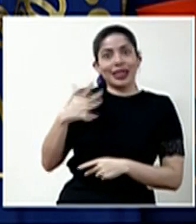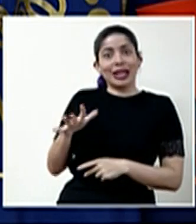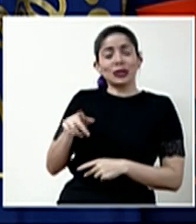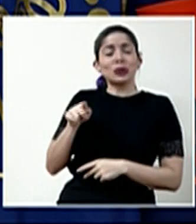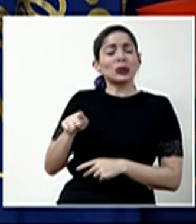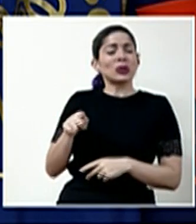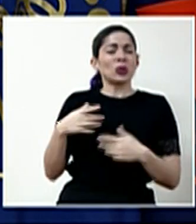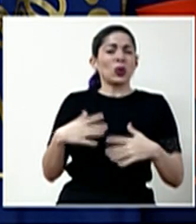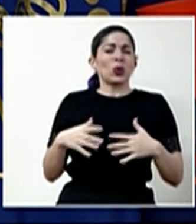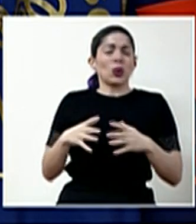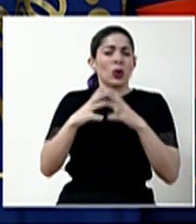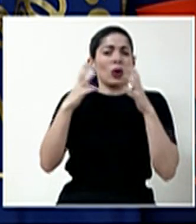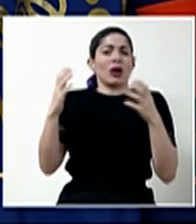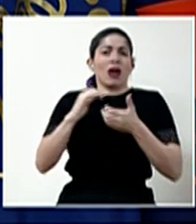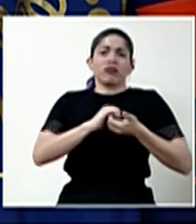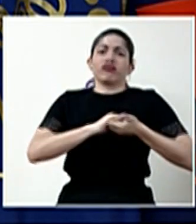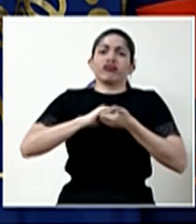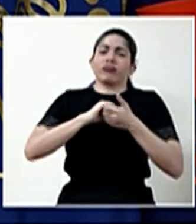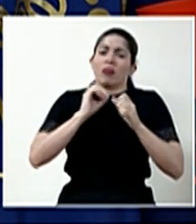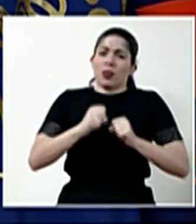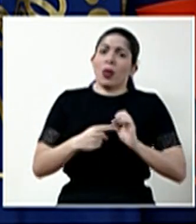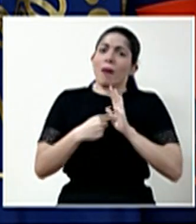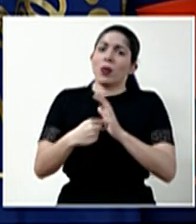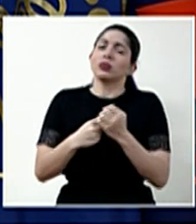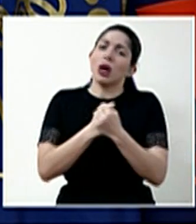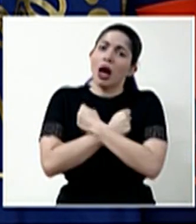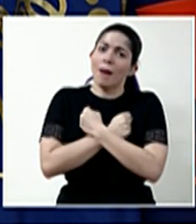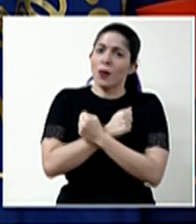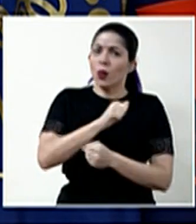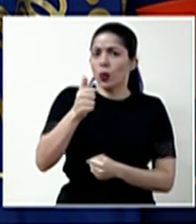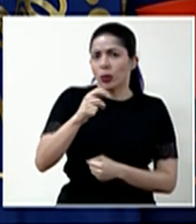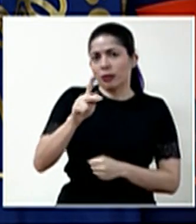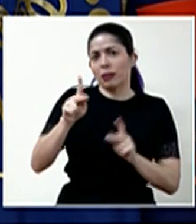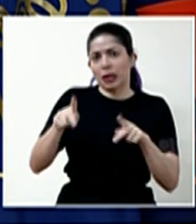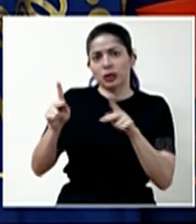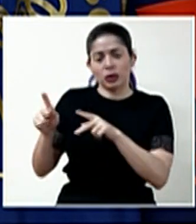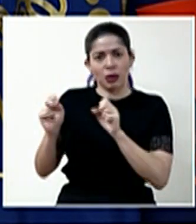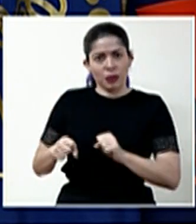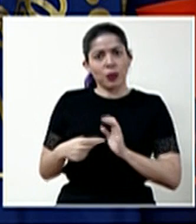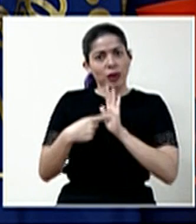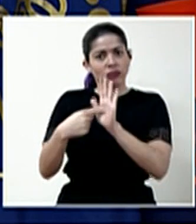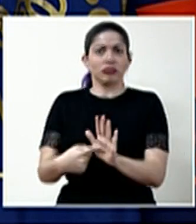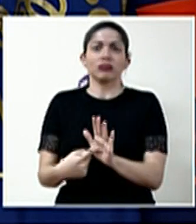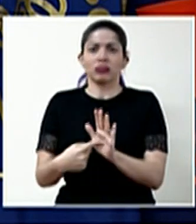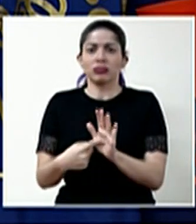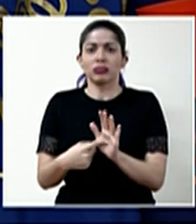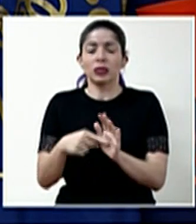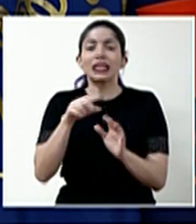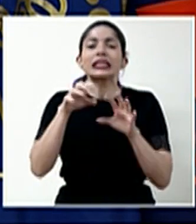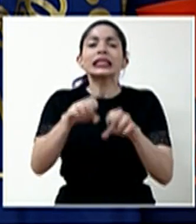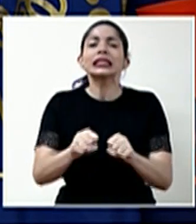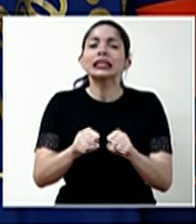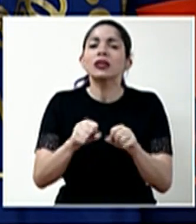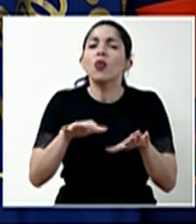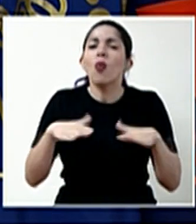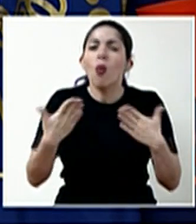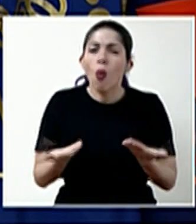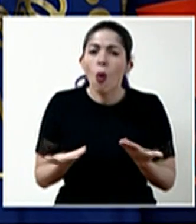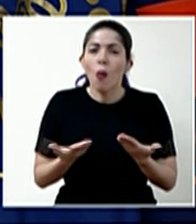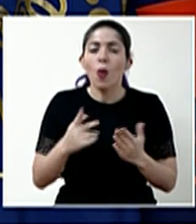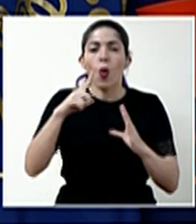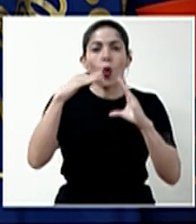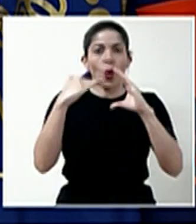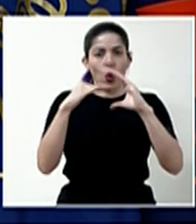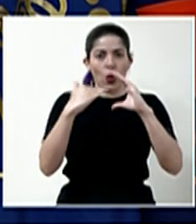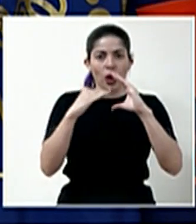es la máxima expresión de solidaridad y de amor al prójimo. Pueden hacerse las citas mediante un